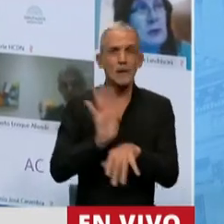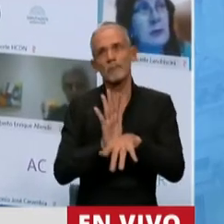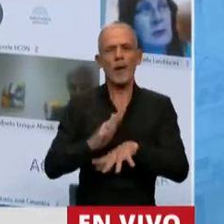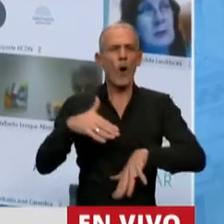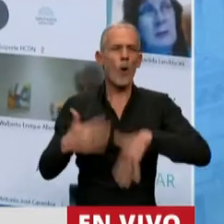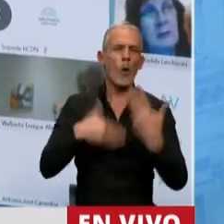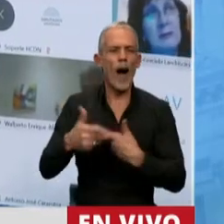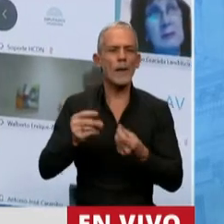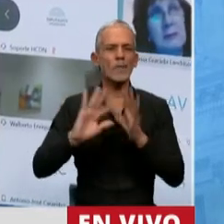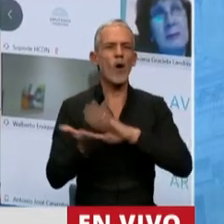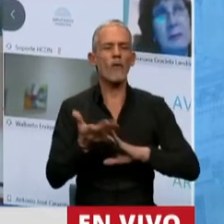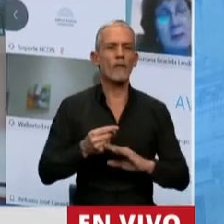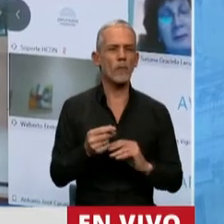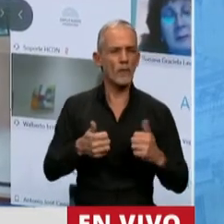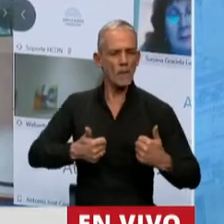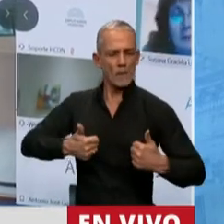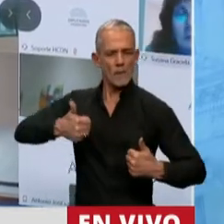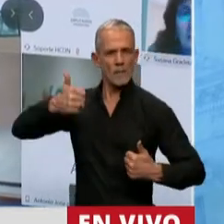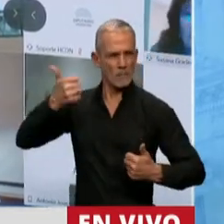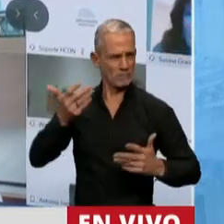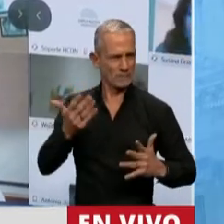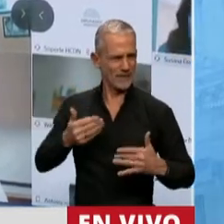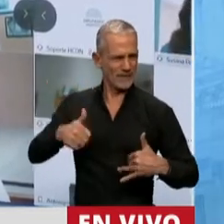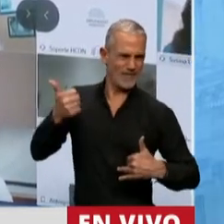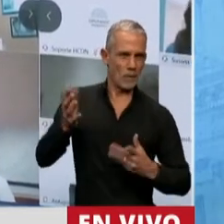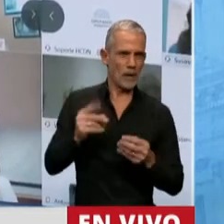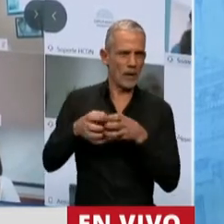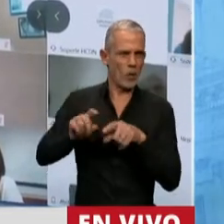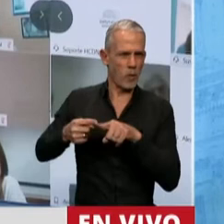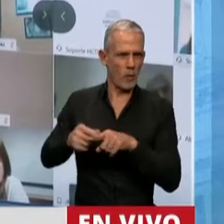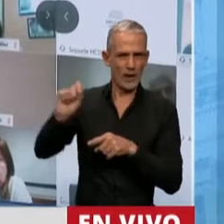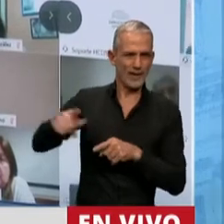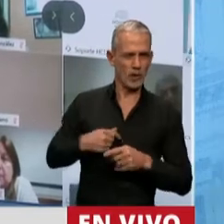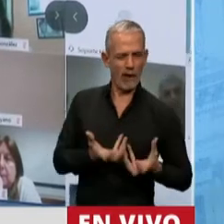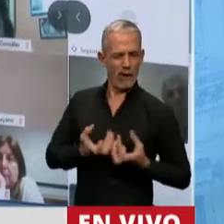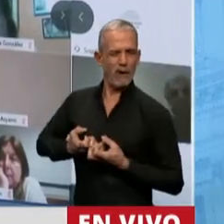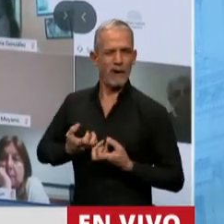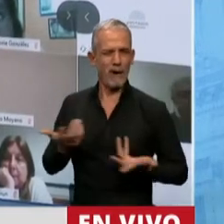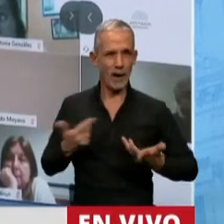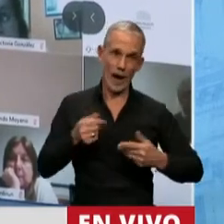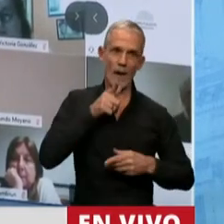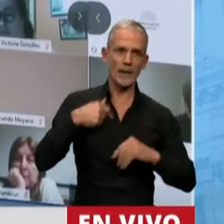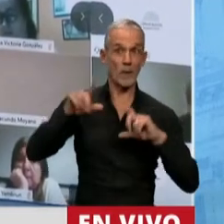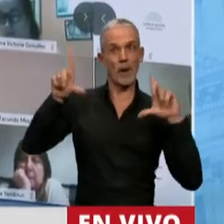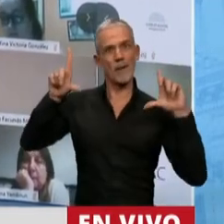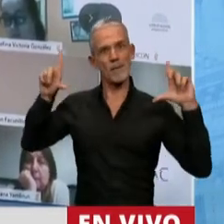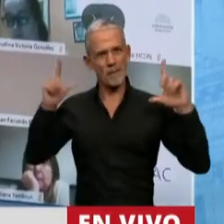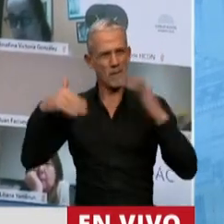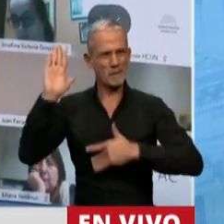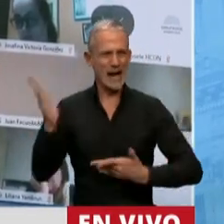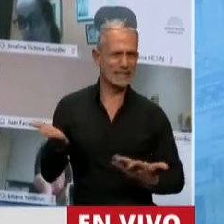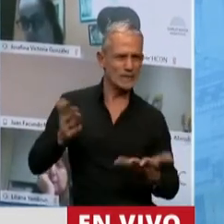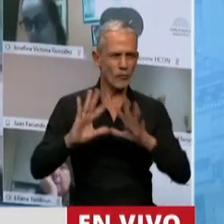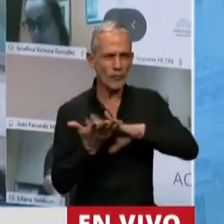a ver de qué manera sacan un poquito más de rédito para su fuerza política, a ver de qué manera aparecen un poco más en los medios, a ver de qué